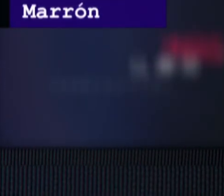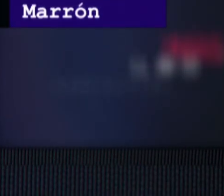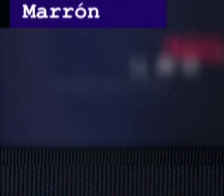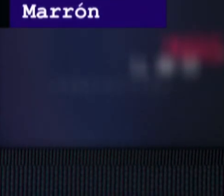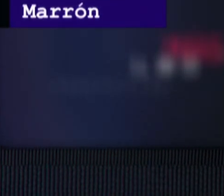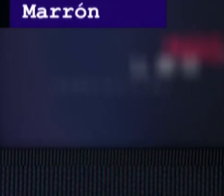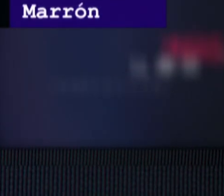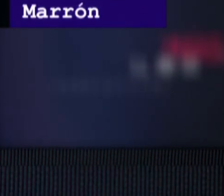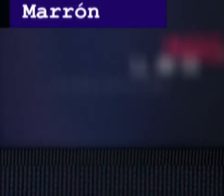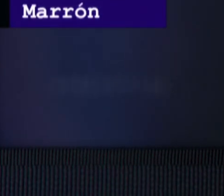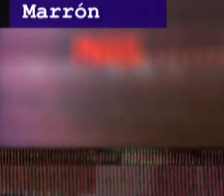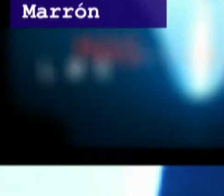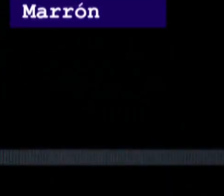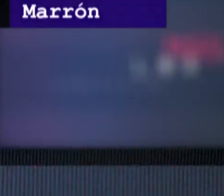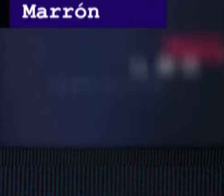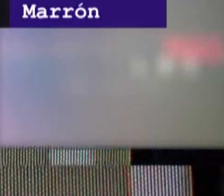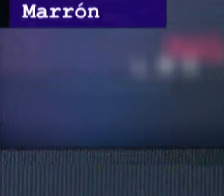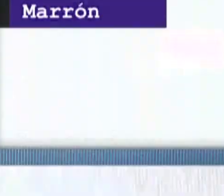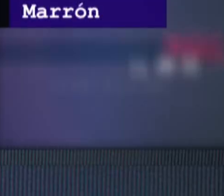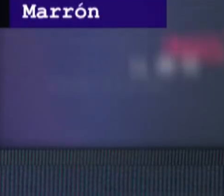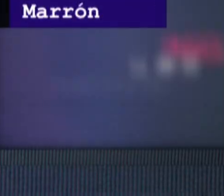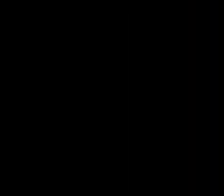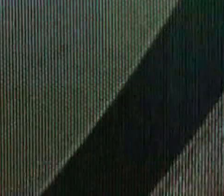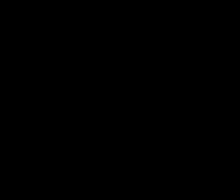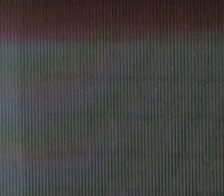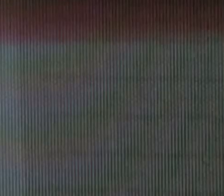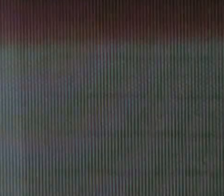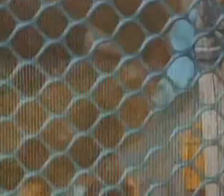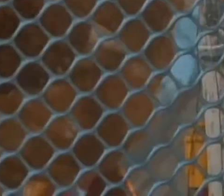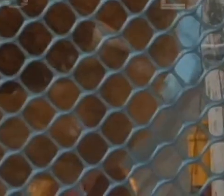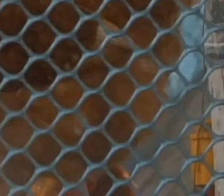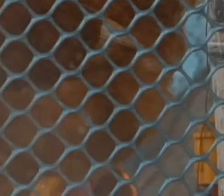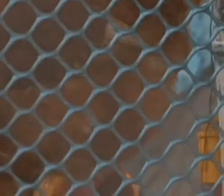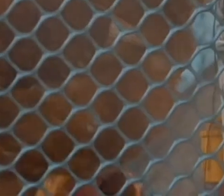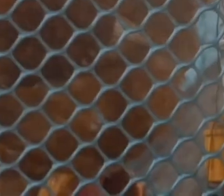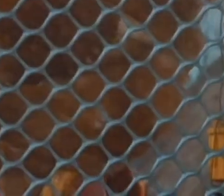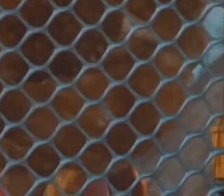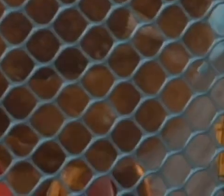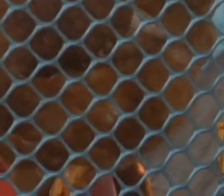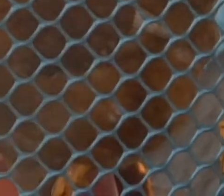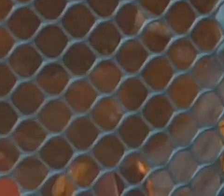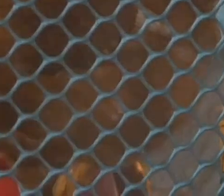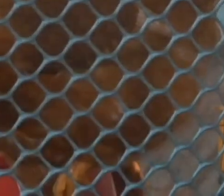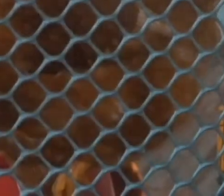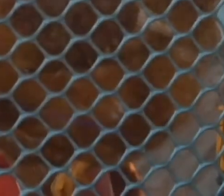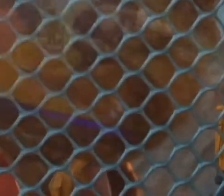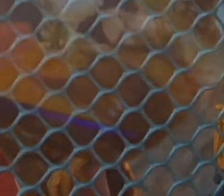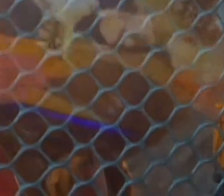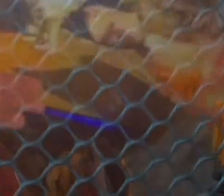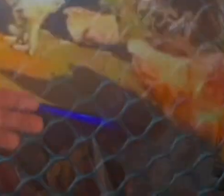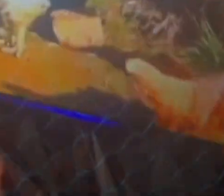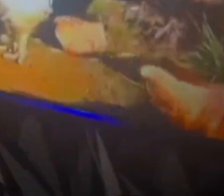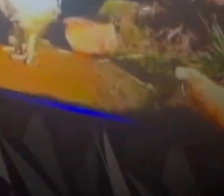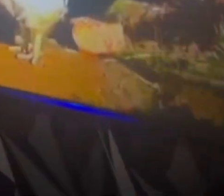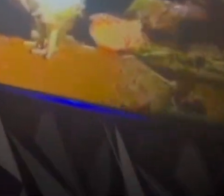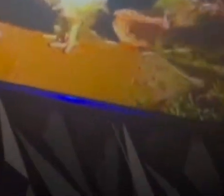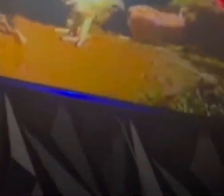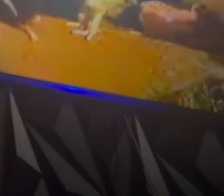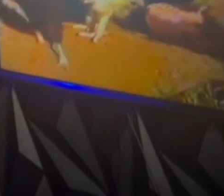haciéndole fresquería, teniendo una relación íntima con las gallinas, abusando de las gallinas.